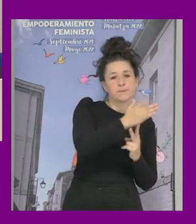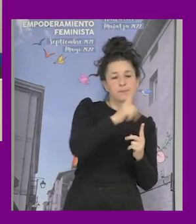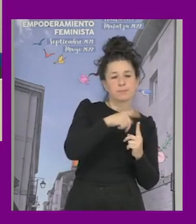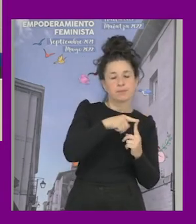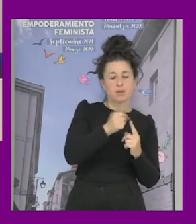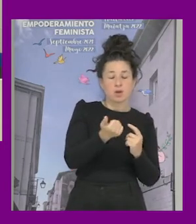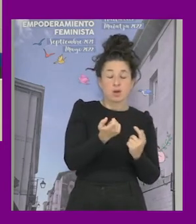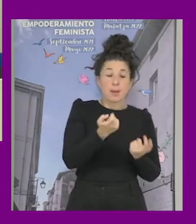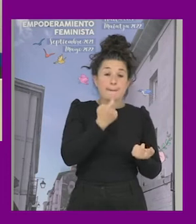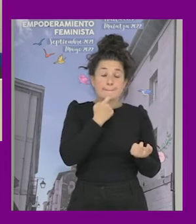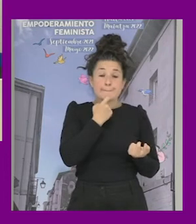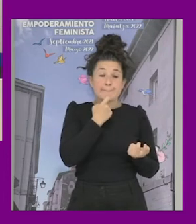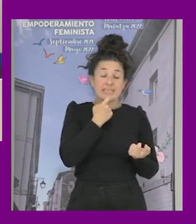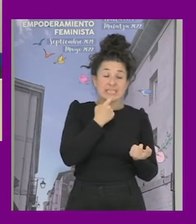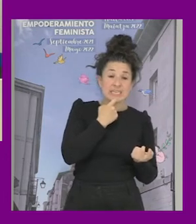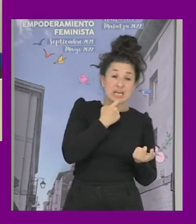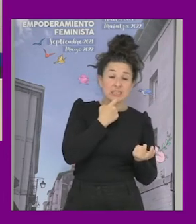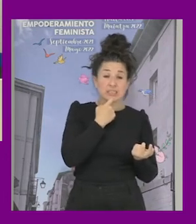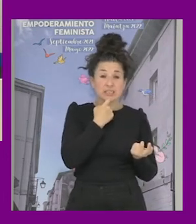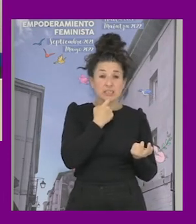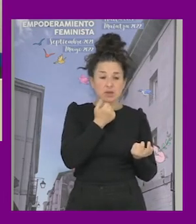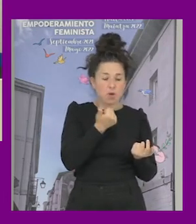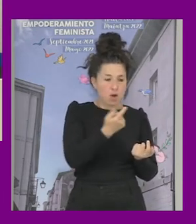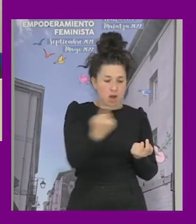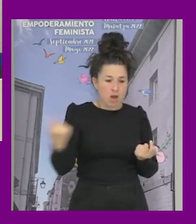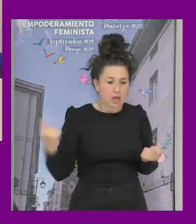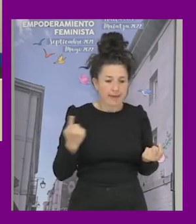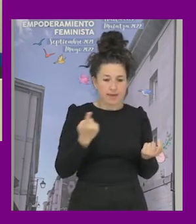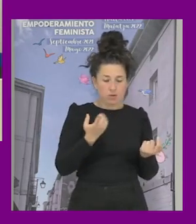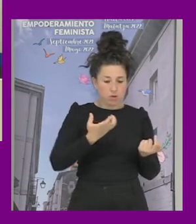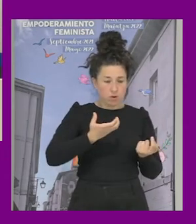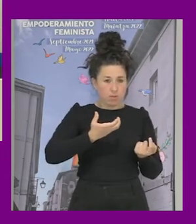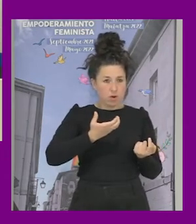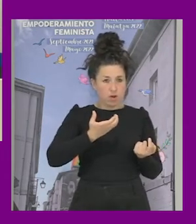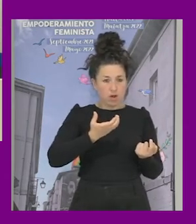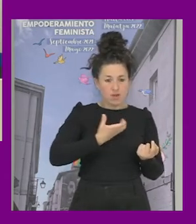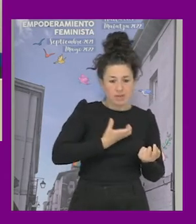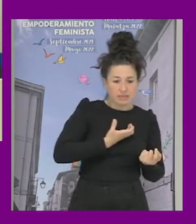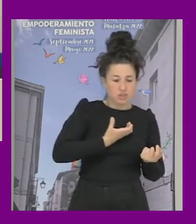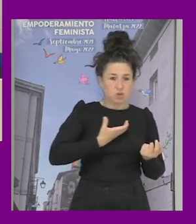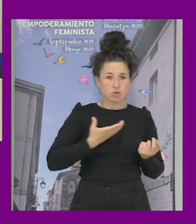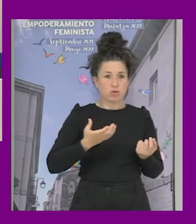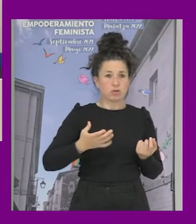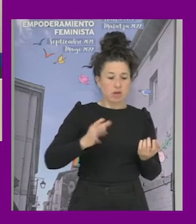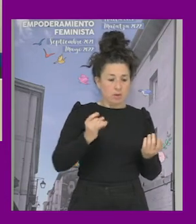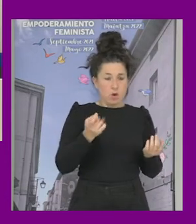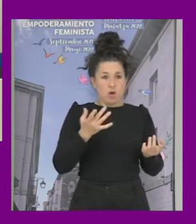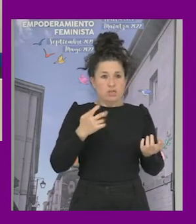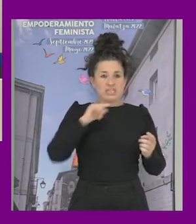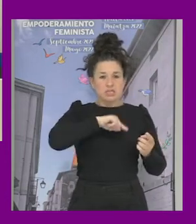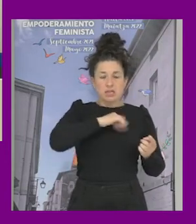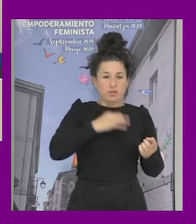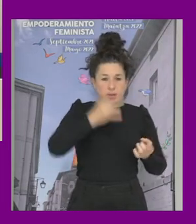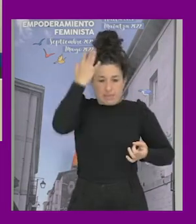prisa hizo que cada municipio tenía como la situación de tener que inventar la rueda no es como venga todas ya tienen que hacer